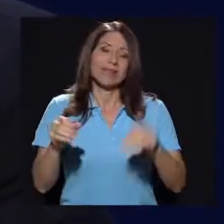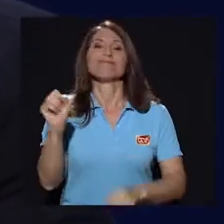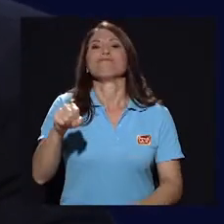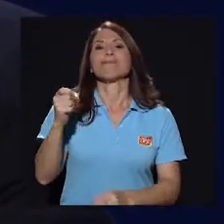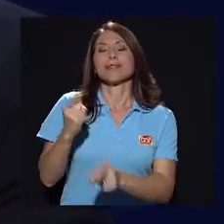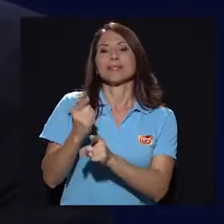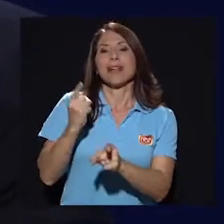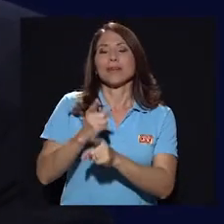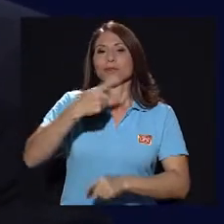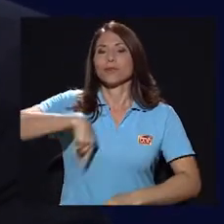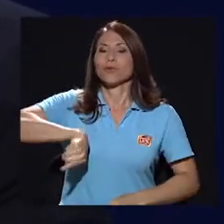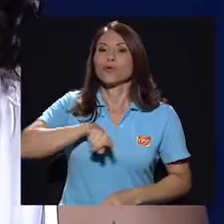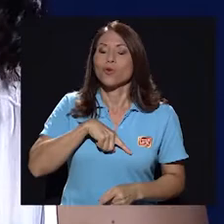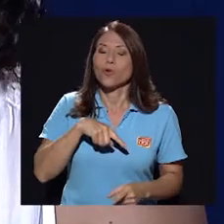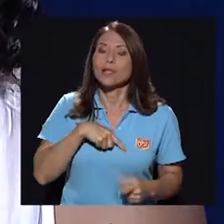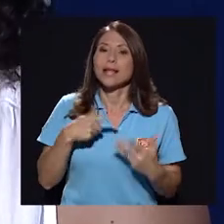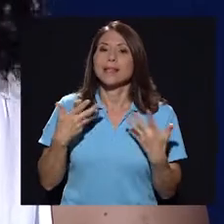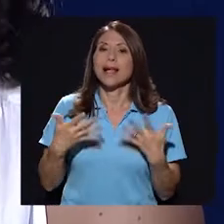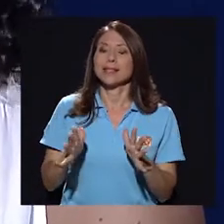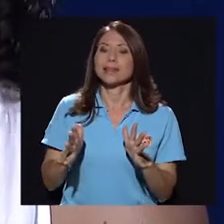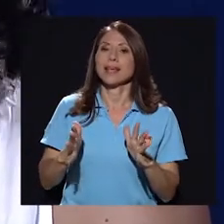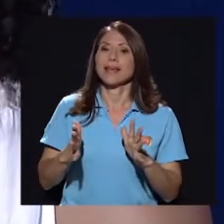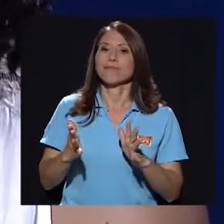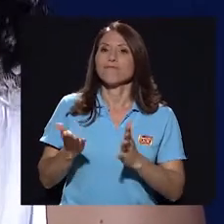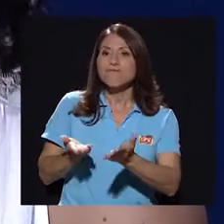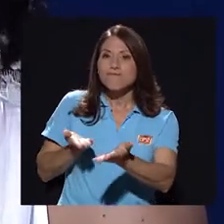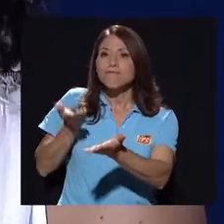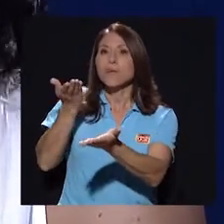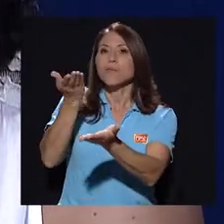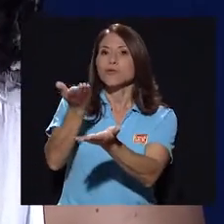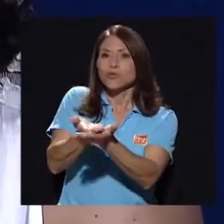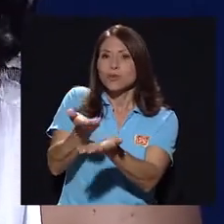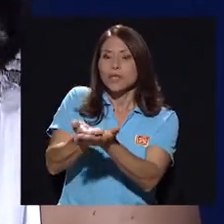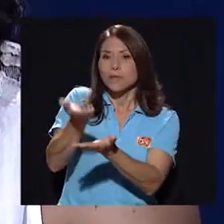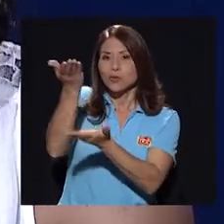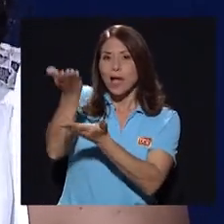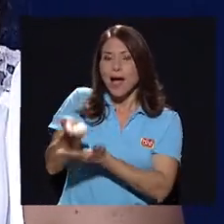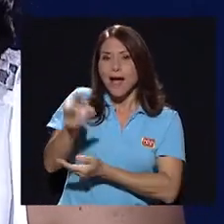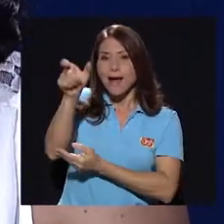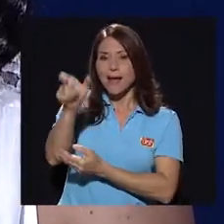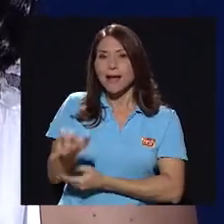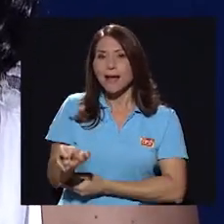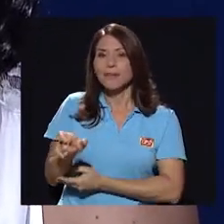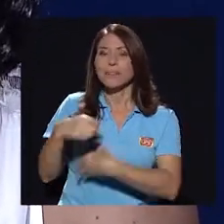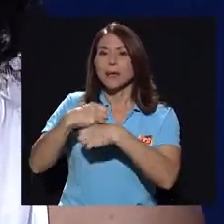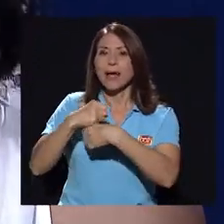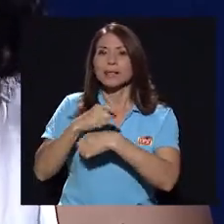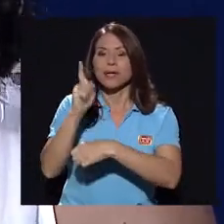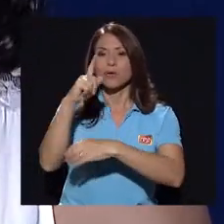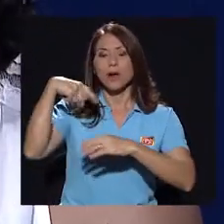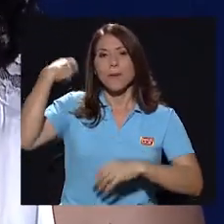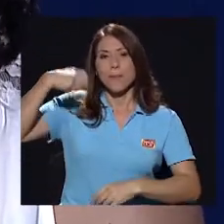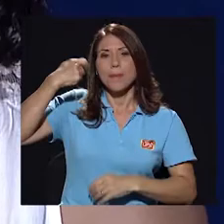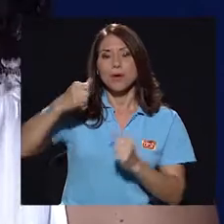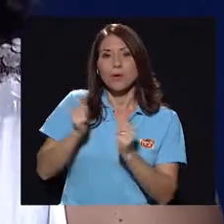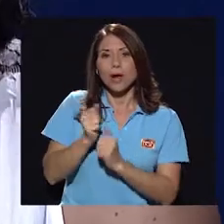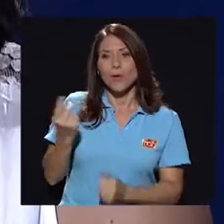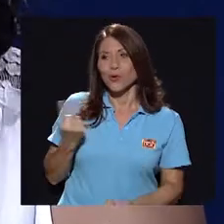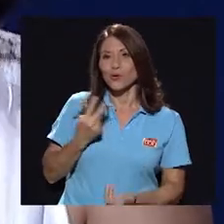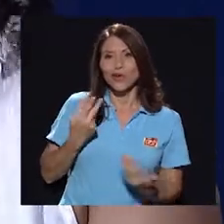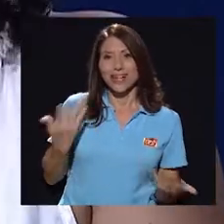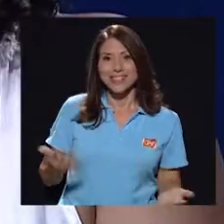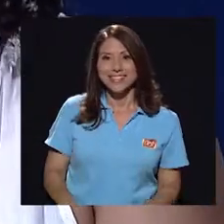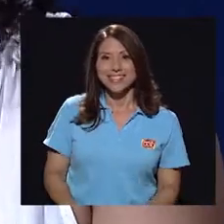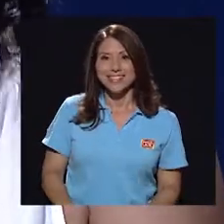Ajá, exacto. Nosotras fuimos las que le propusimos a él hacer una película con